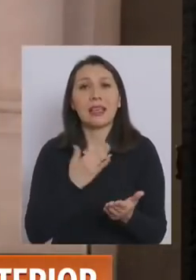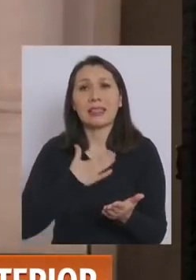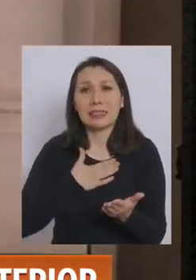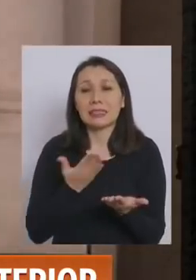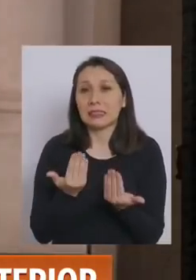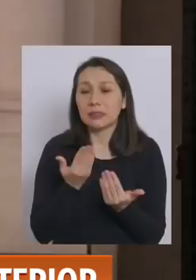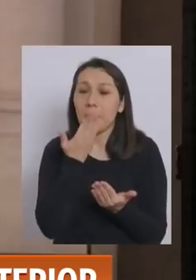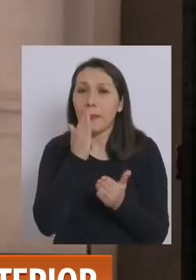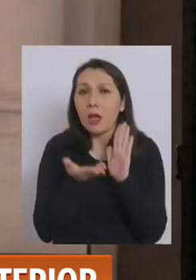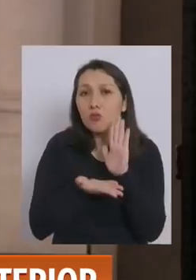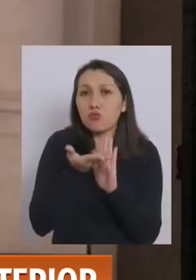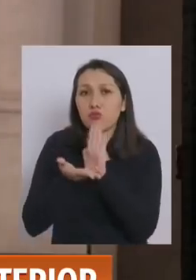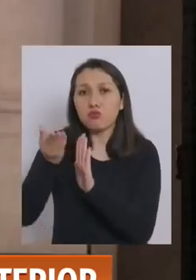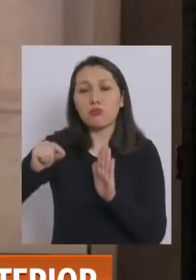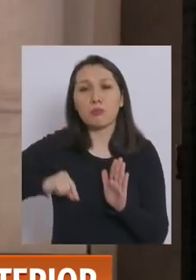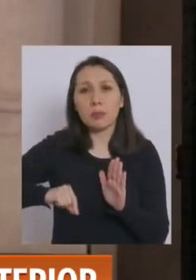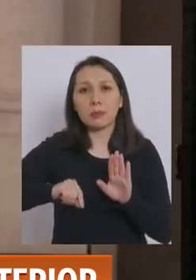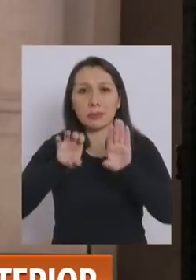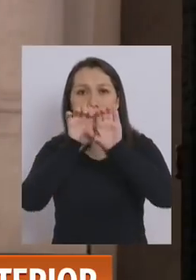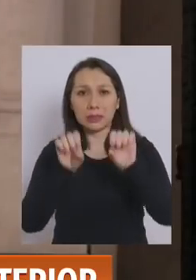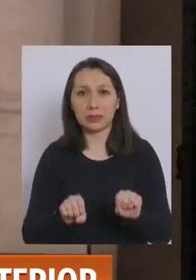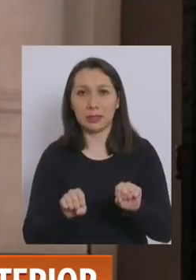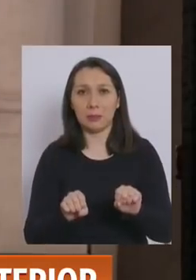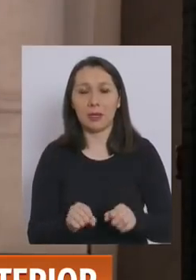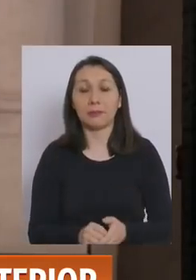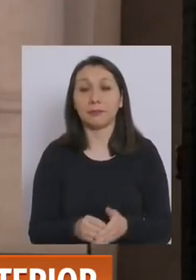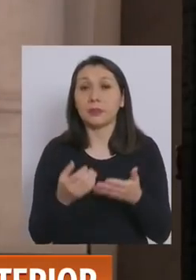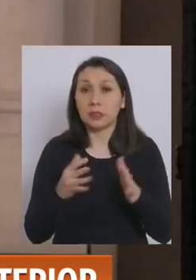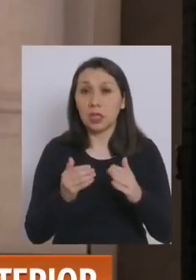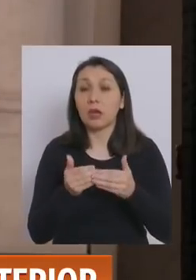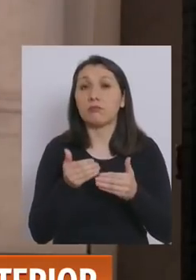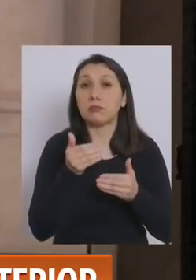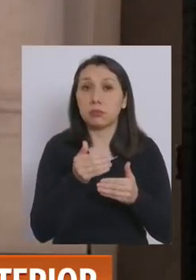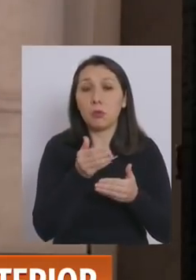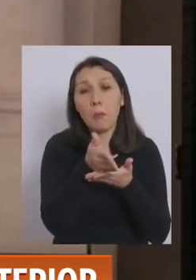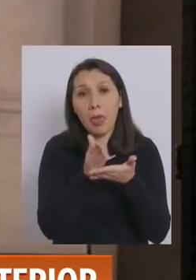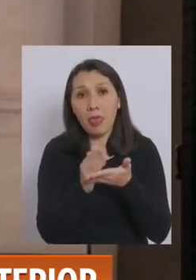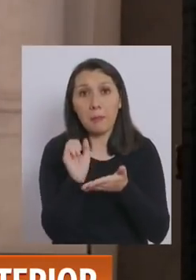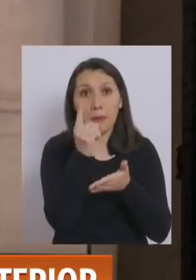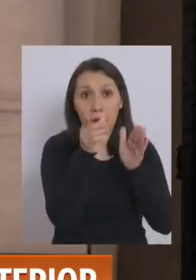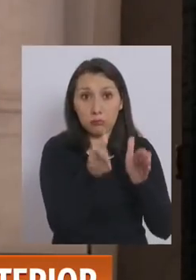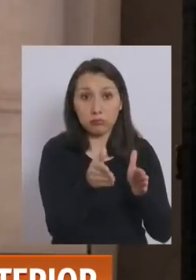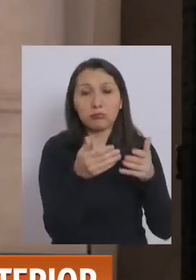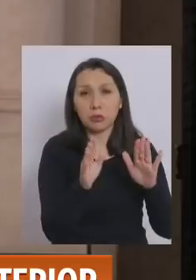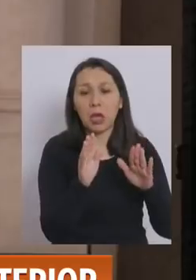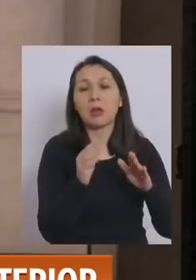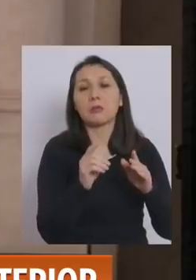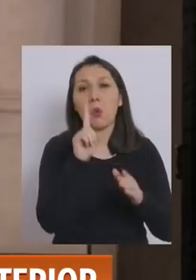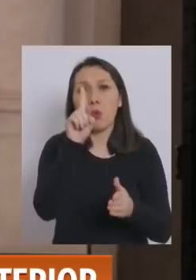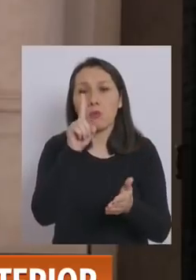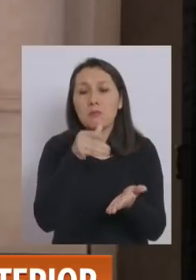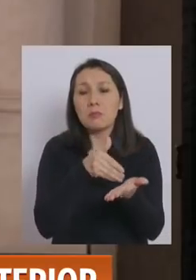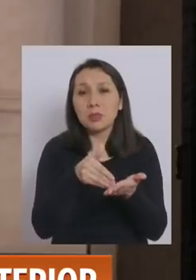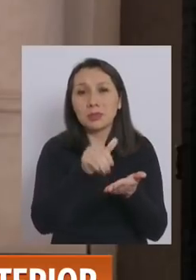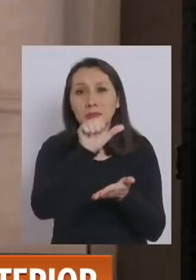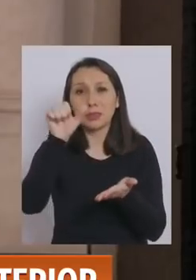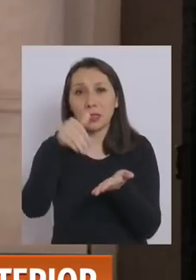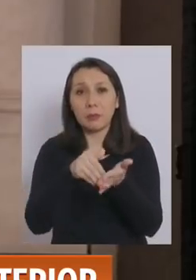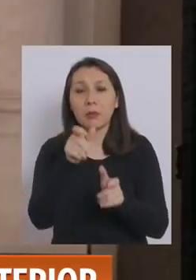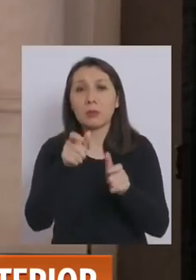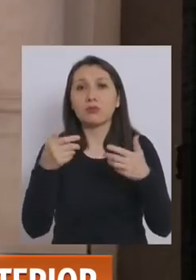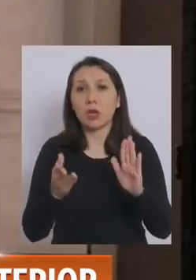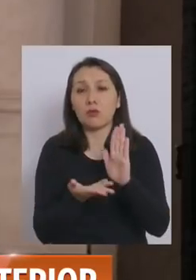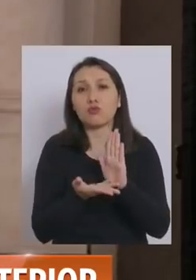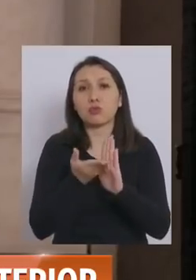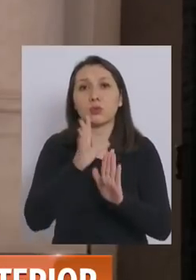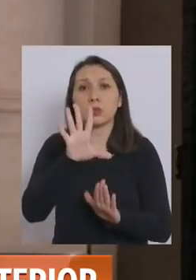que podamos mejorar nuestro sistema de pensiones. Ya avanzamos en una parte y esa primera parte fue que a 1.600.000 personas se les aumentó